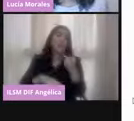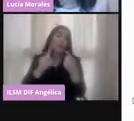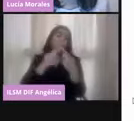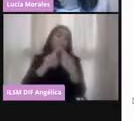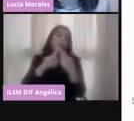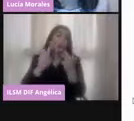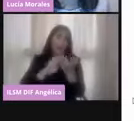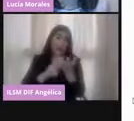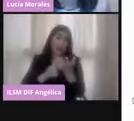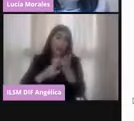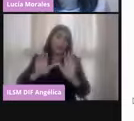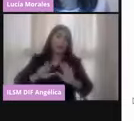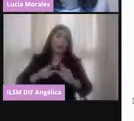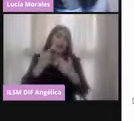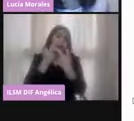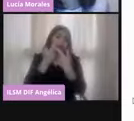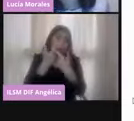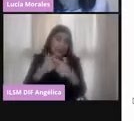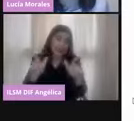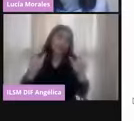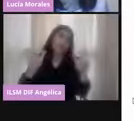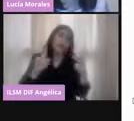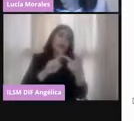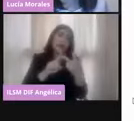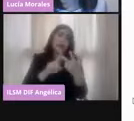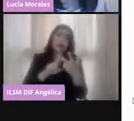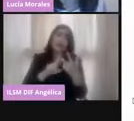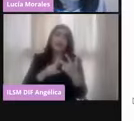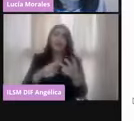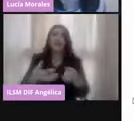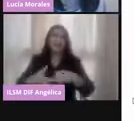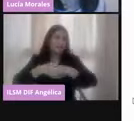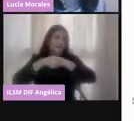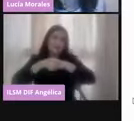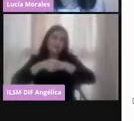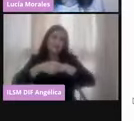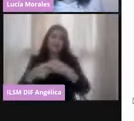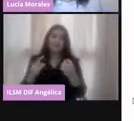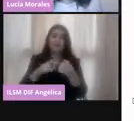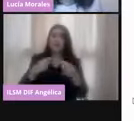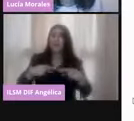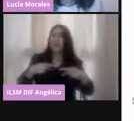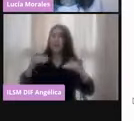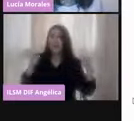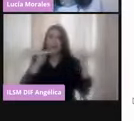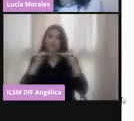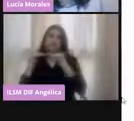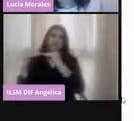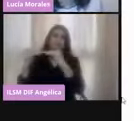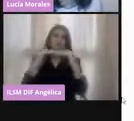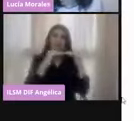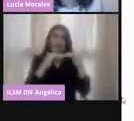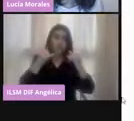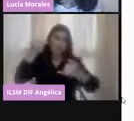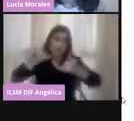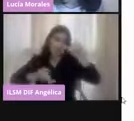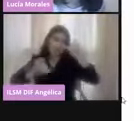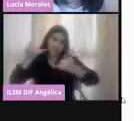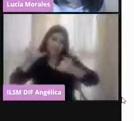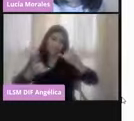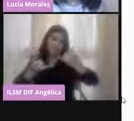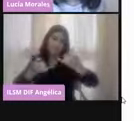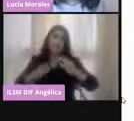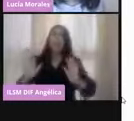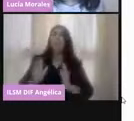valores democráticos, la libertad, la fraternidad, la igualdad, la igualdad jurídica, la participación, esta